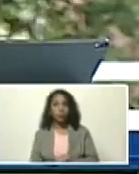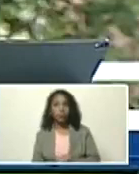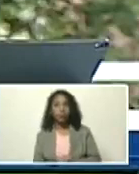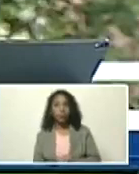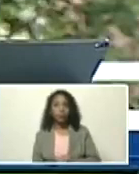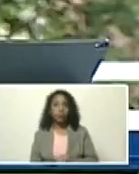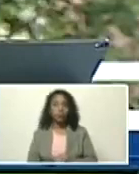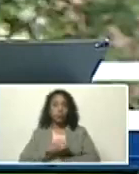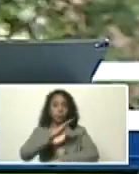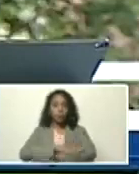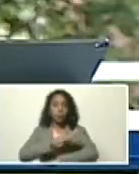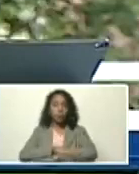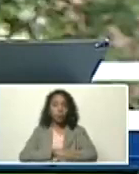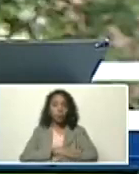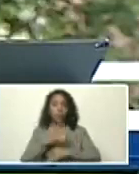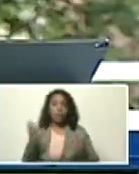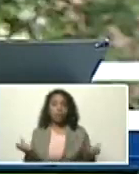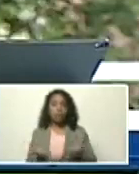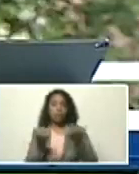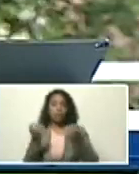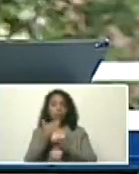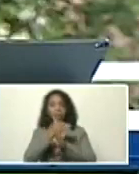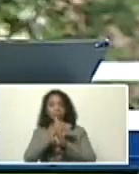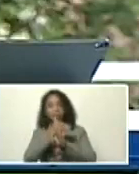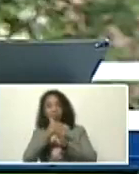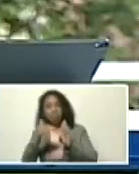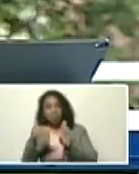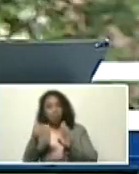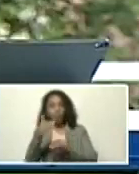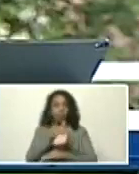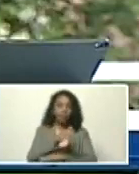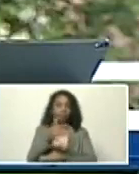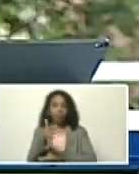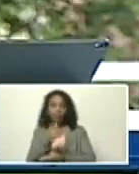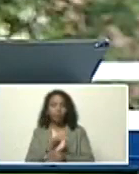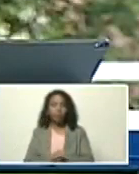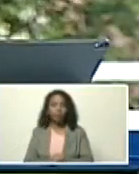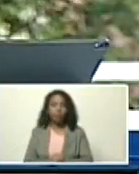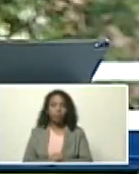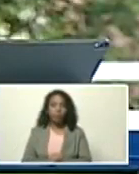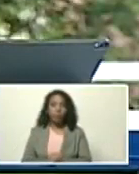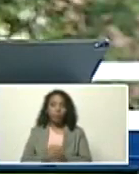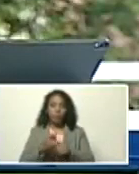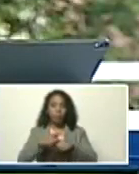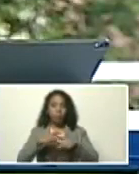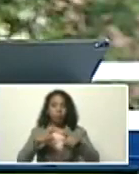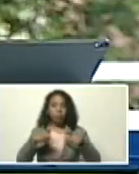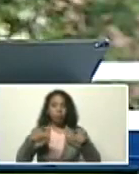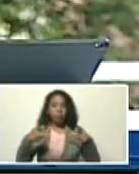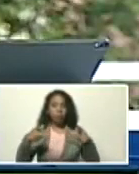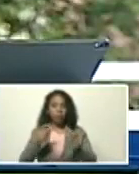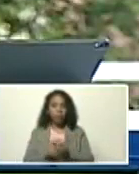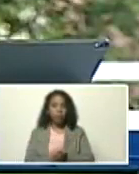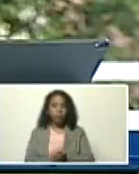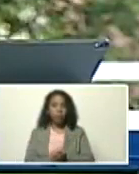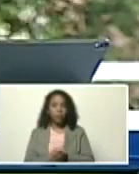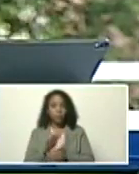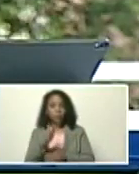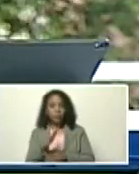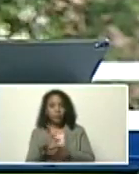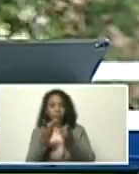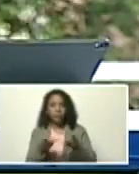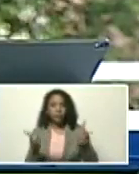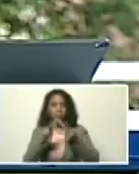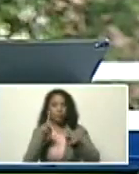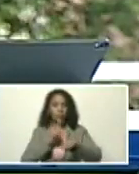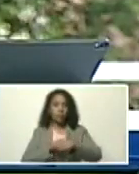comportamiento de las temperaturas medias simuladas, el incremento, llega a simular valores,